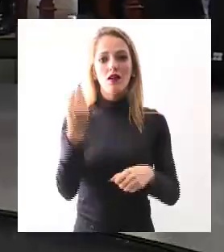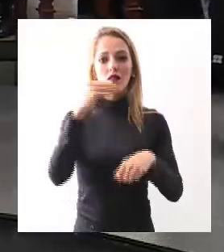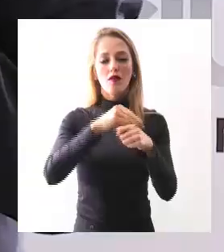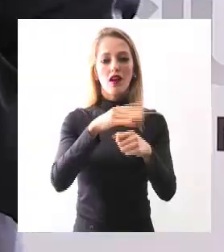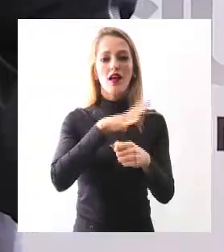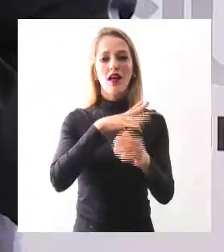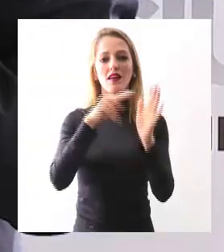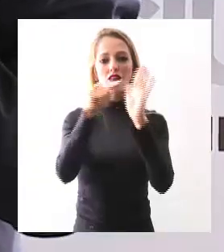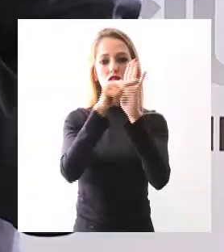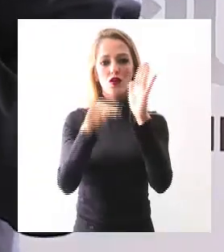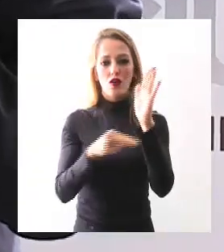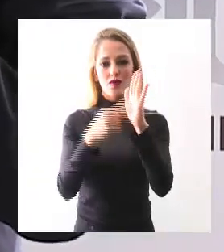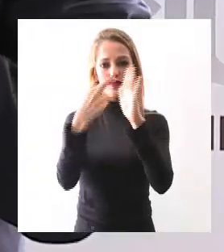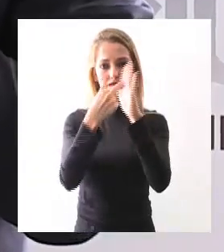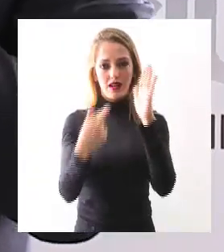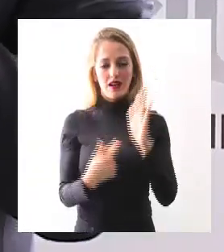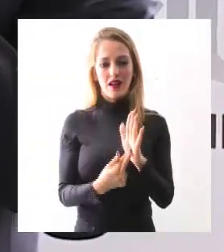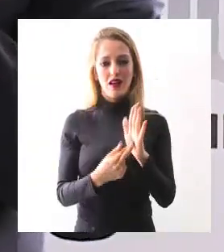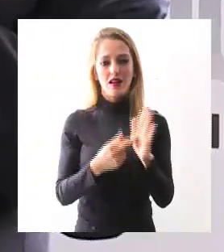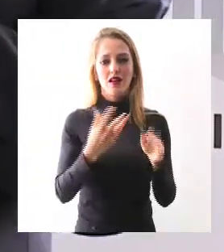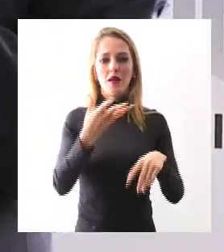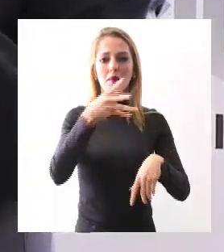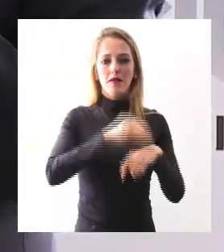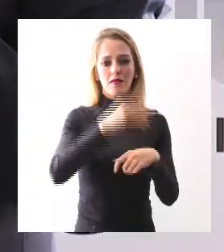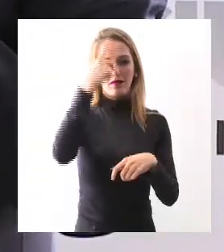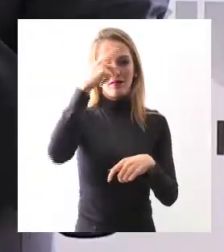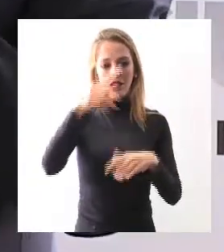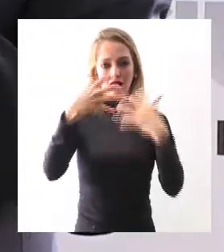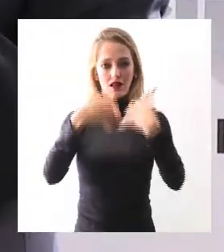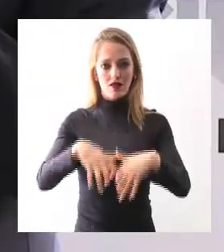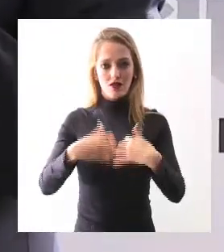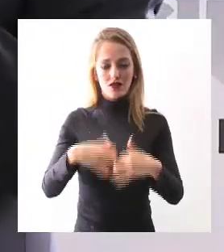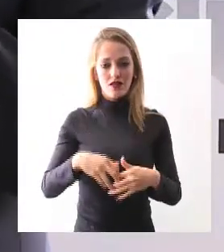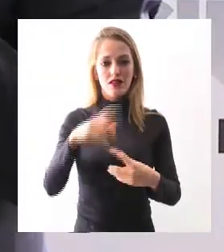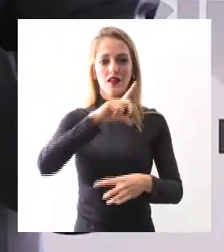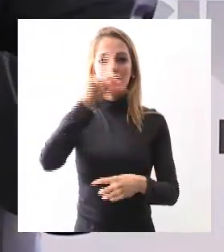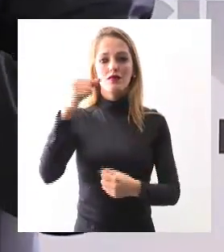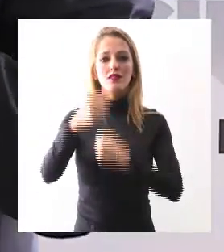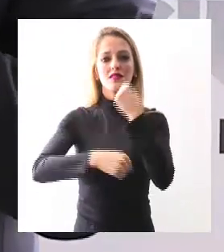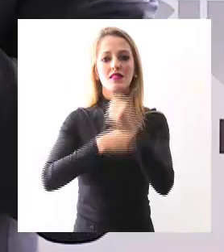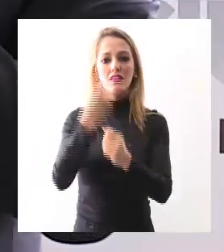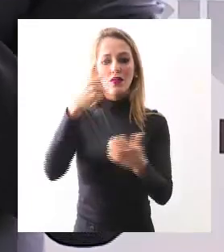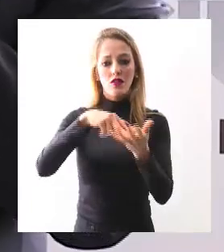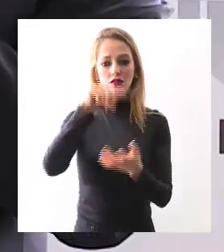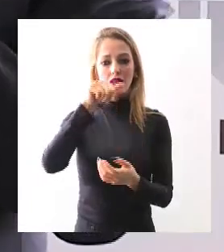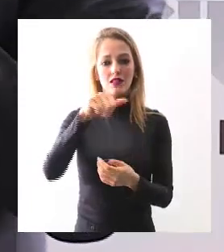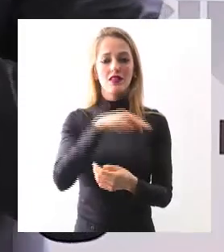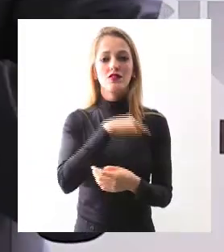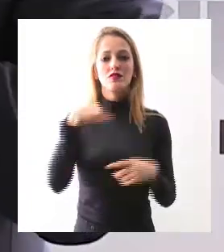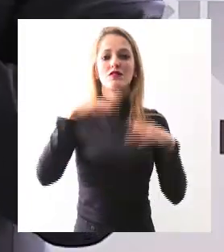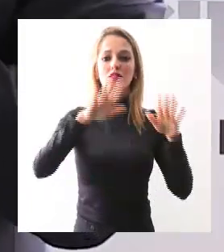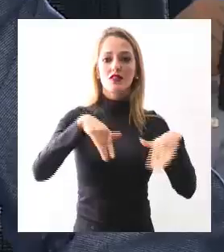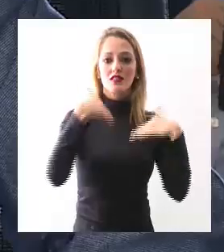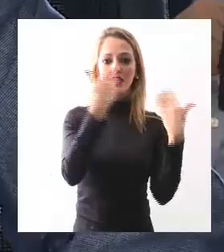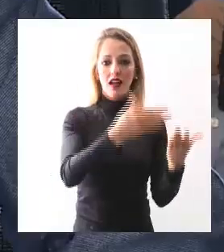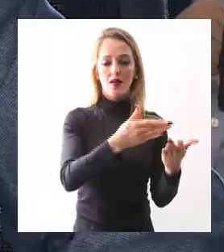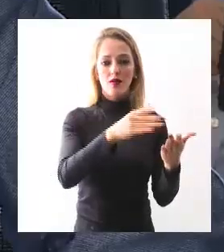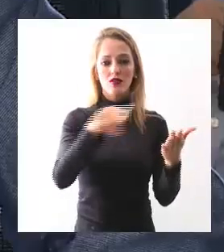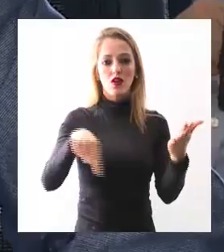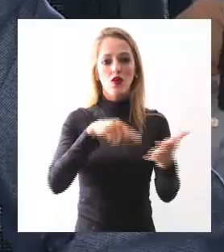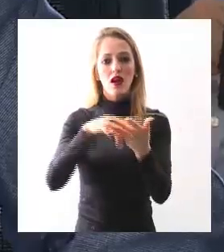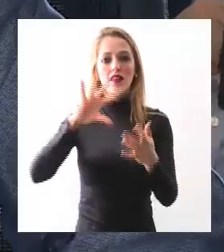aquellas normas complementarias que permitieran generar la ruta empresa. En el 2016 pudimos llegar al espacio que nos permitía